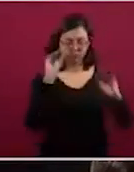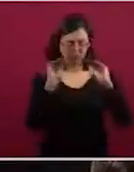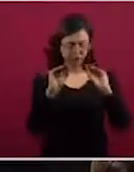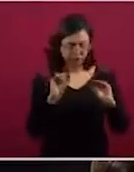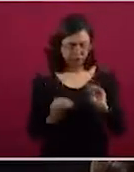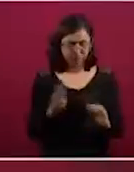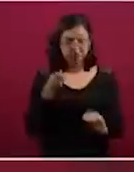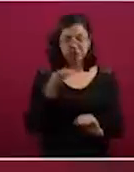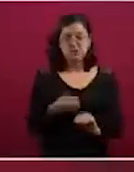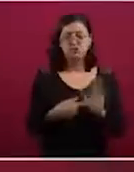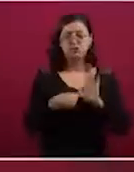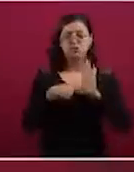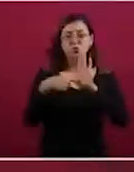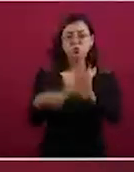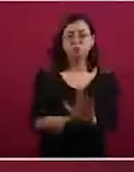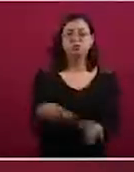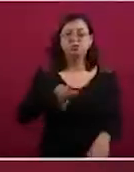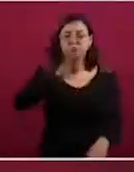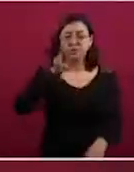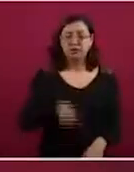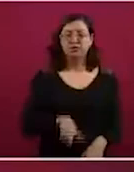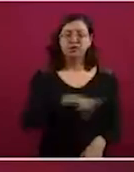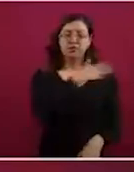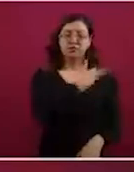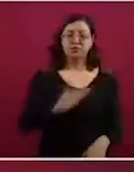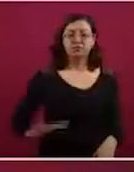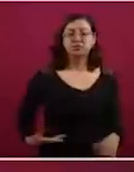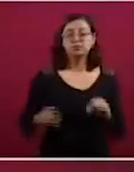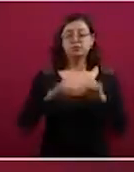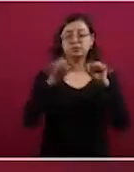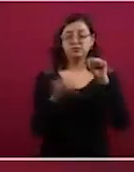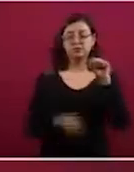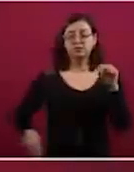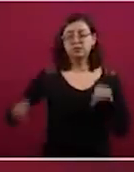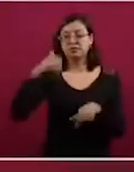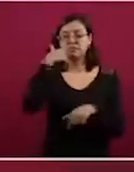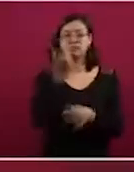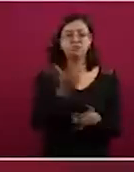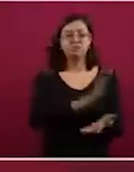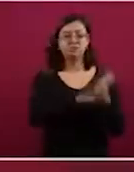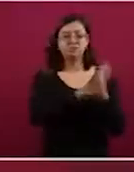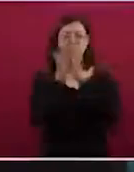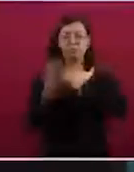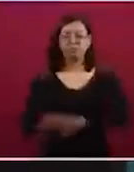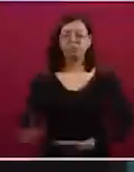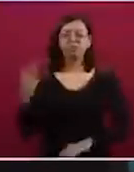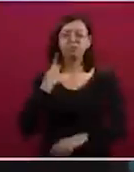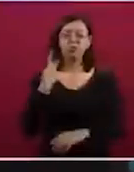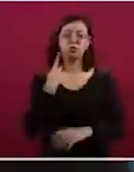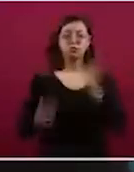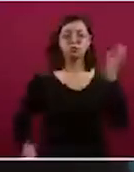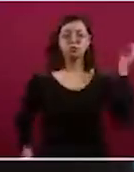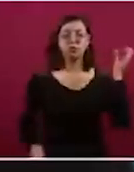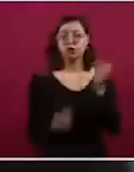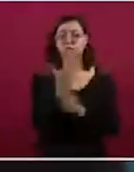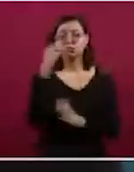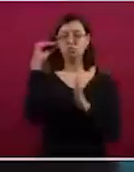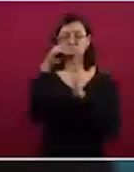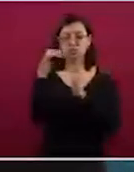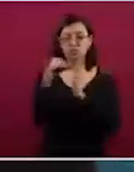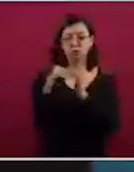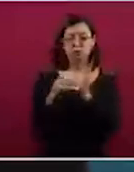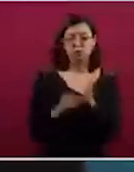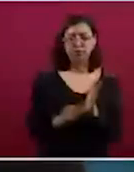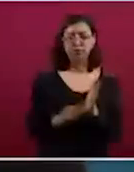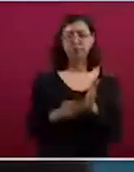voluntad transformadora del Ejecutivo Federal de una nueva forma de hacer política en nuestro país que no